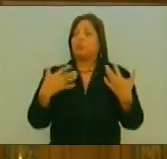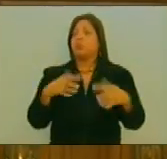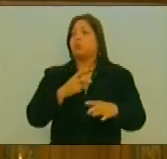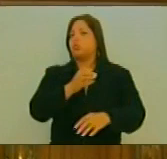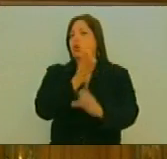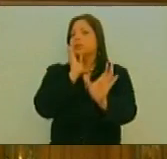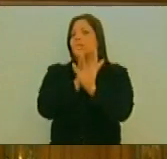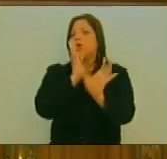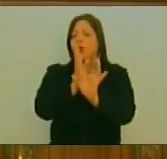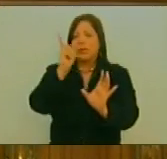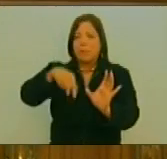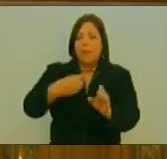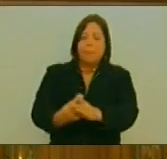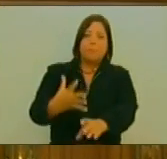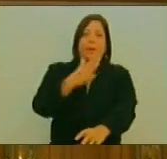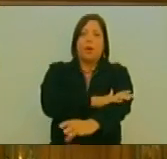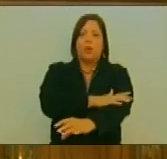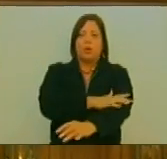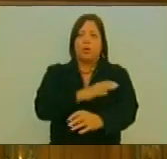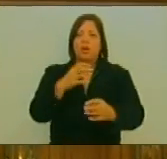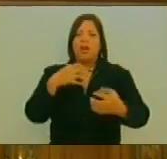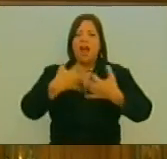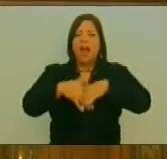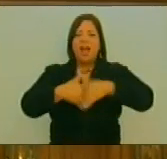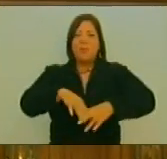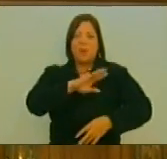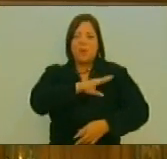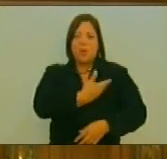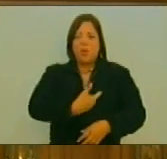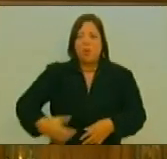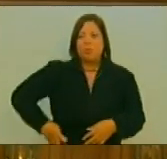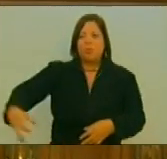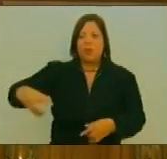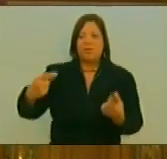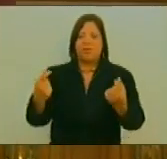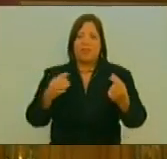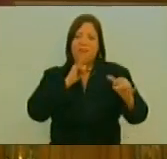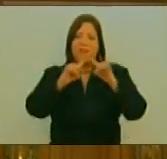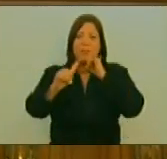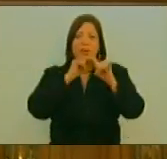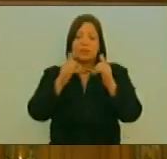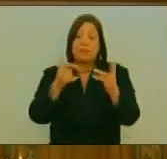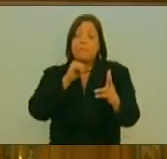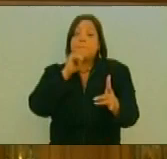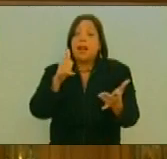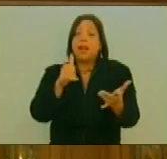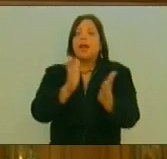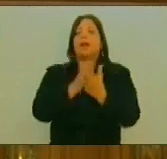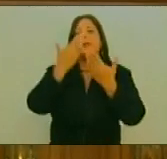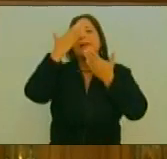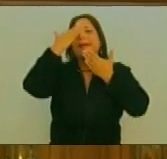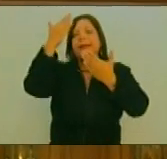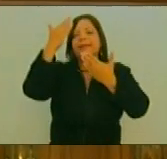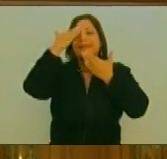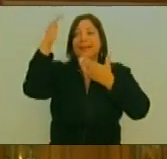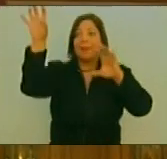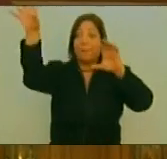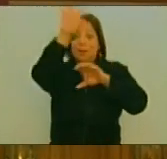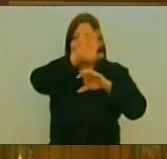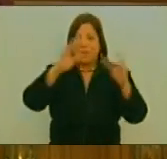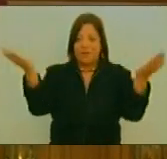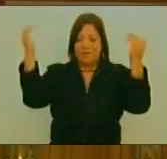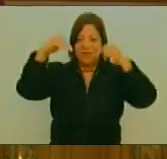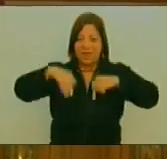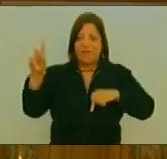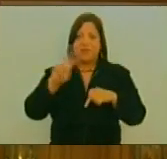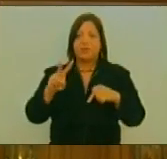Psicológica De Esas Transnacionales De La Desinformación Ellos Agradecen Entonces Que Por Primera Vez En Un